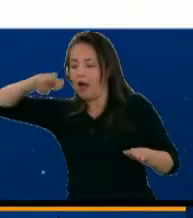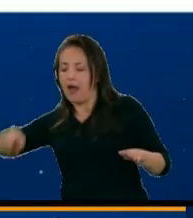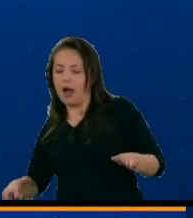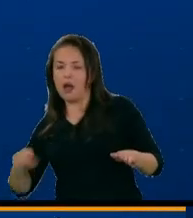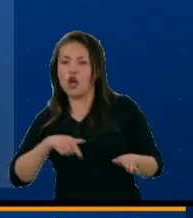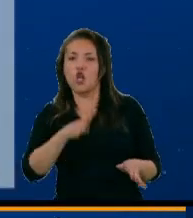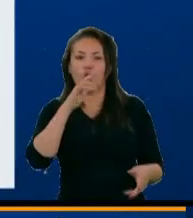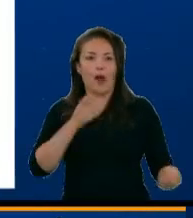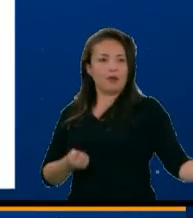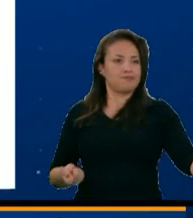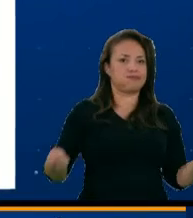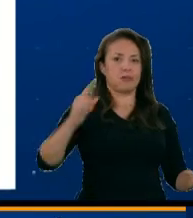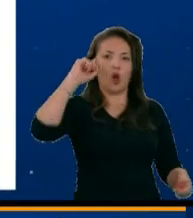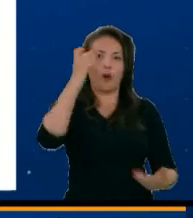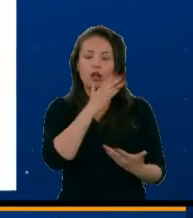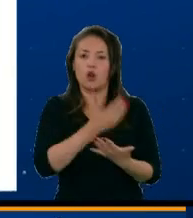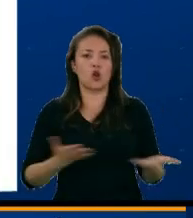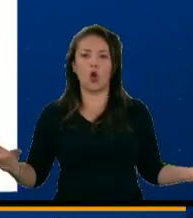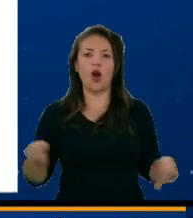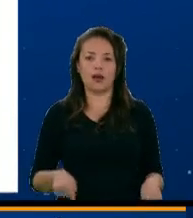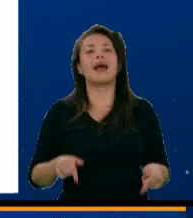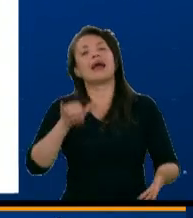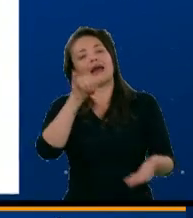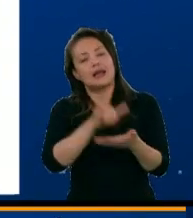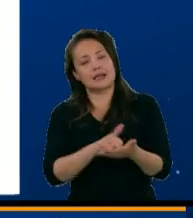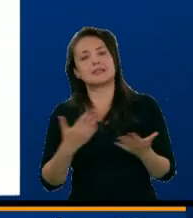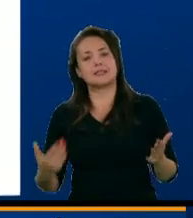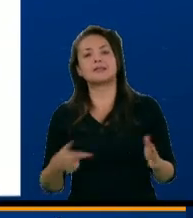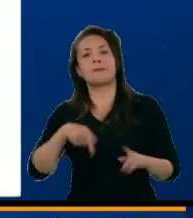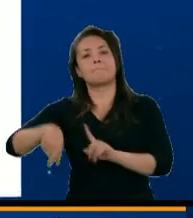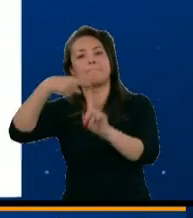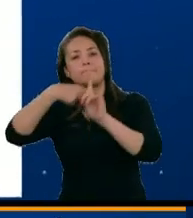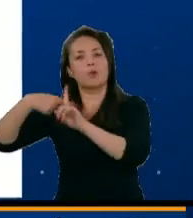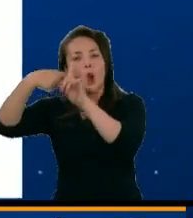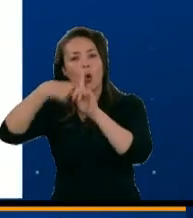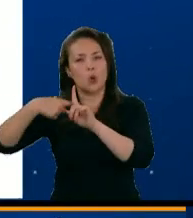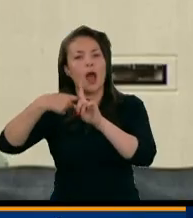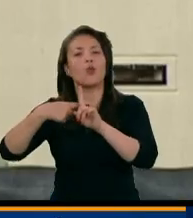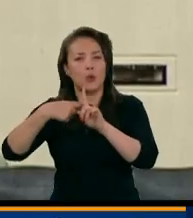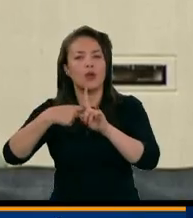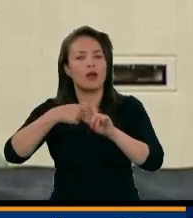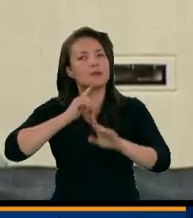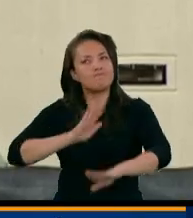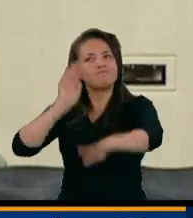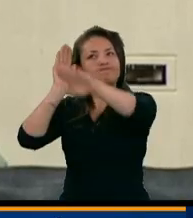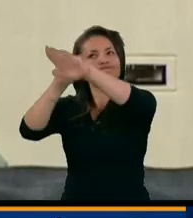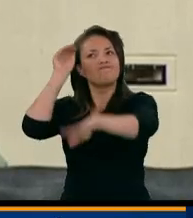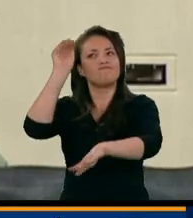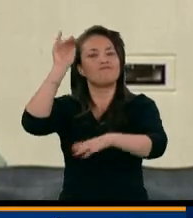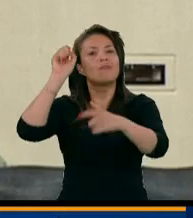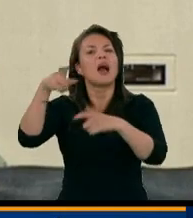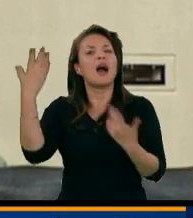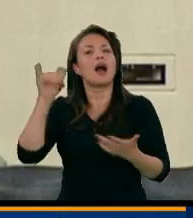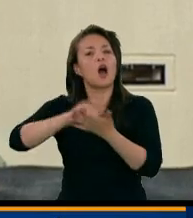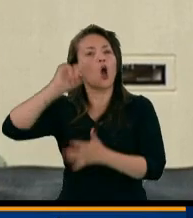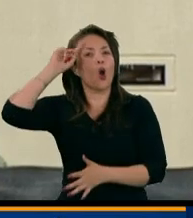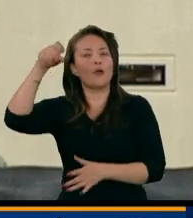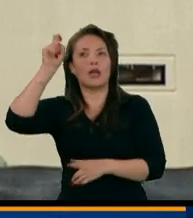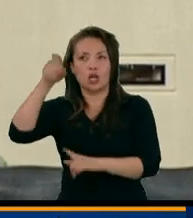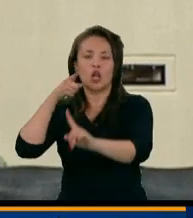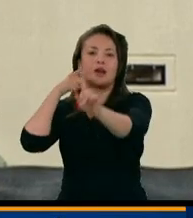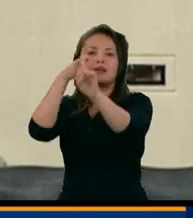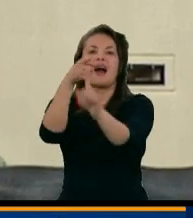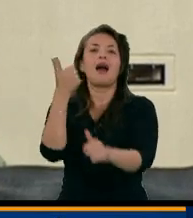en estos puntos. Es por esta razón que la Procuraduría hizo un llamado vehemente al gobierno nacional y a través de una carta directamente al